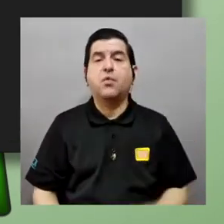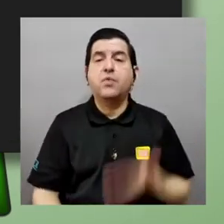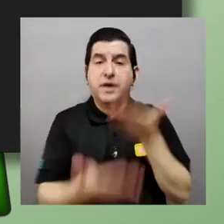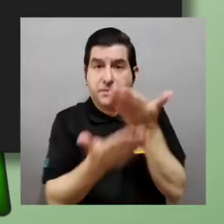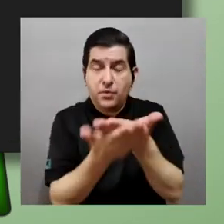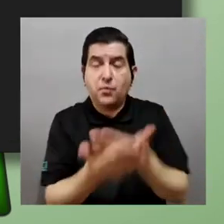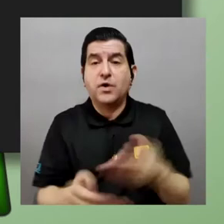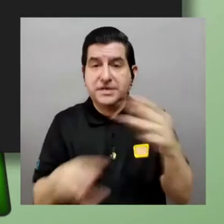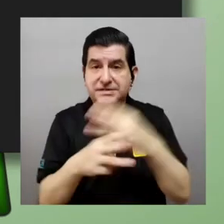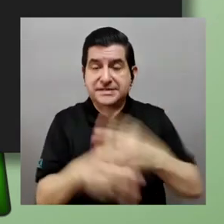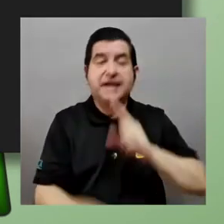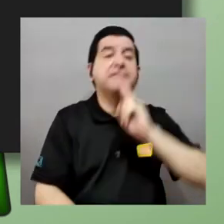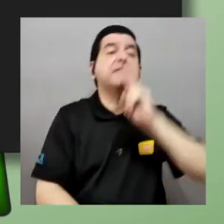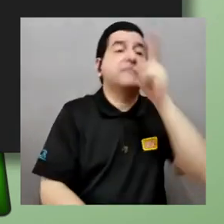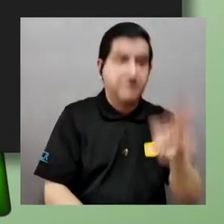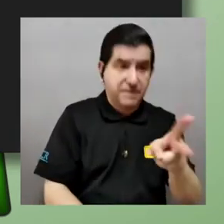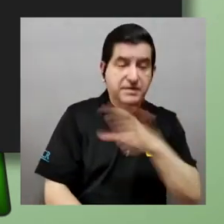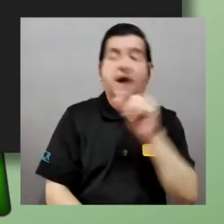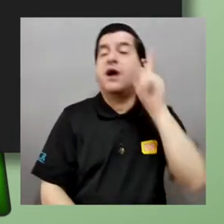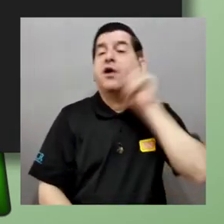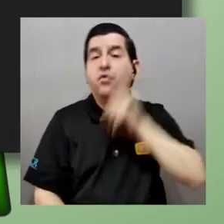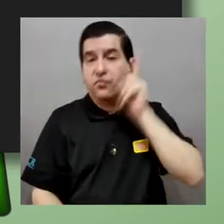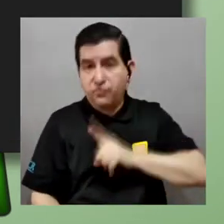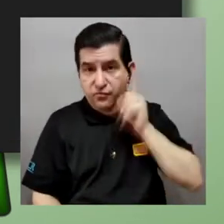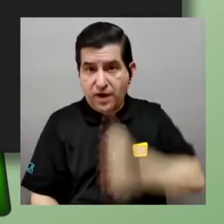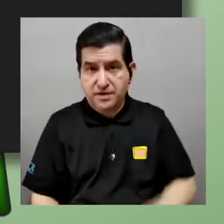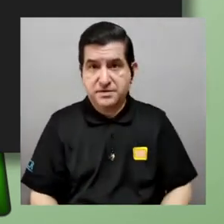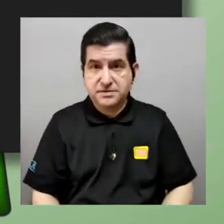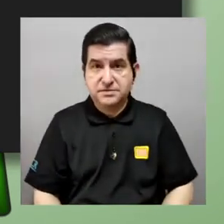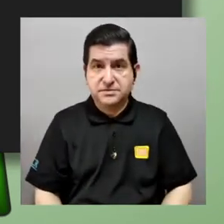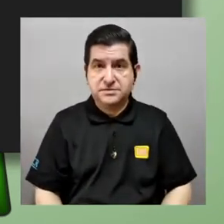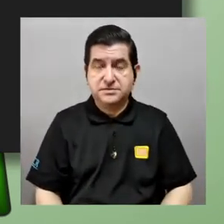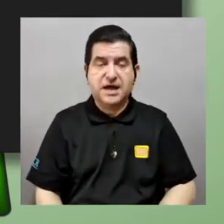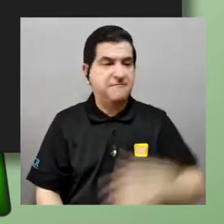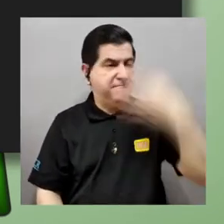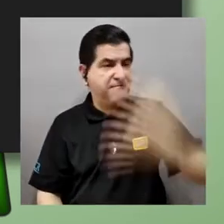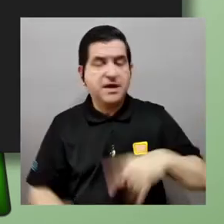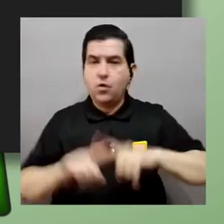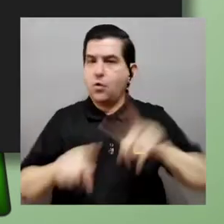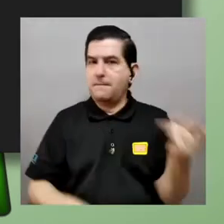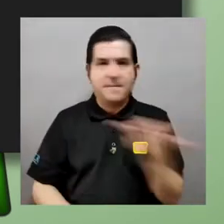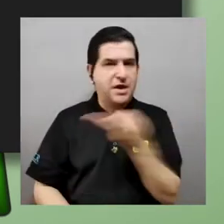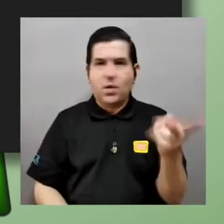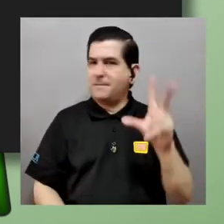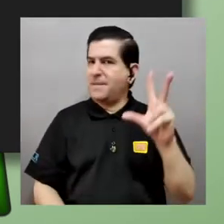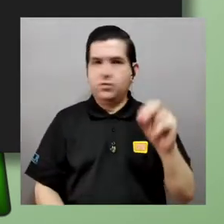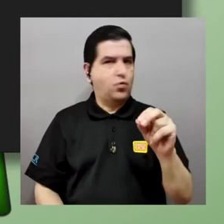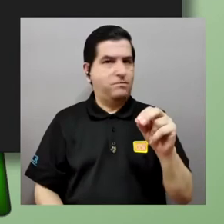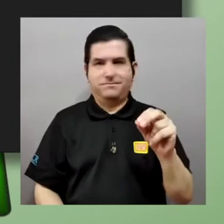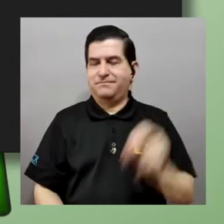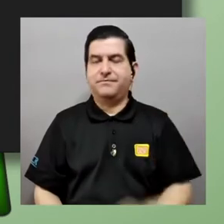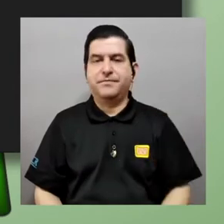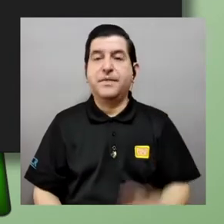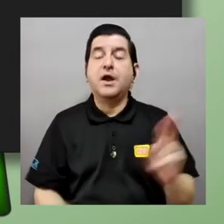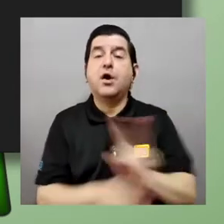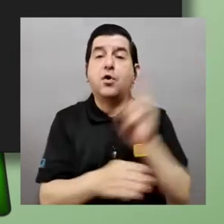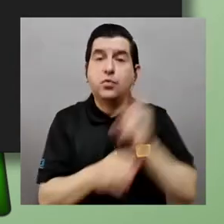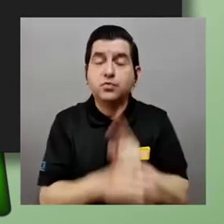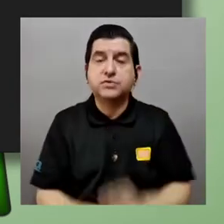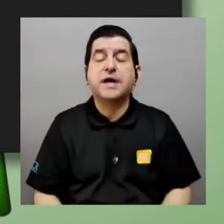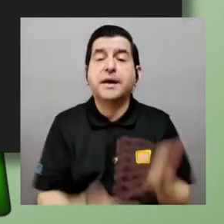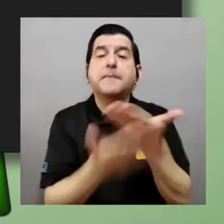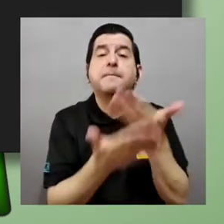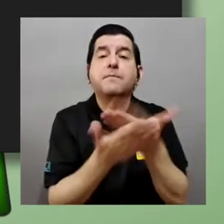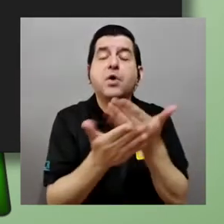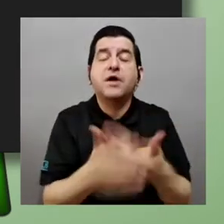verdadera o falsa alguna de las dos de fijo pero no ambas entonces utilizamos esto para hacer pruebas por contradicción